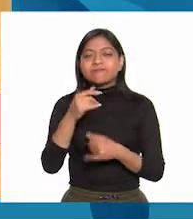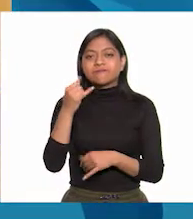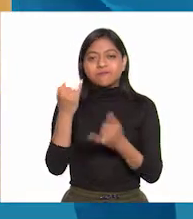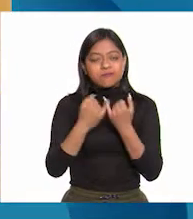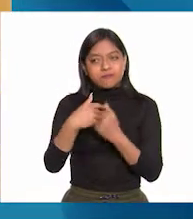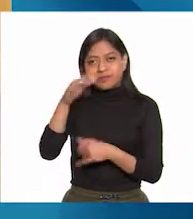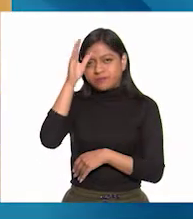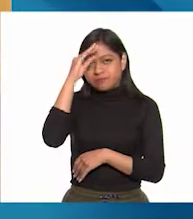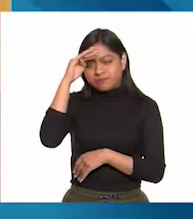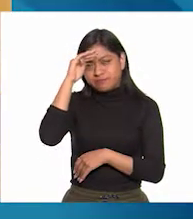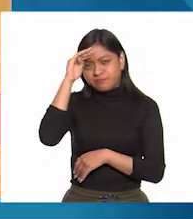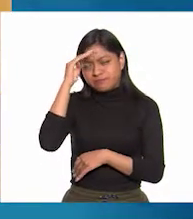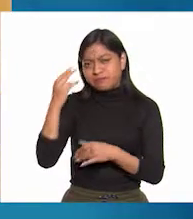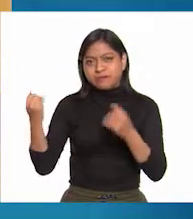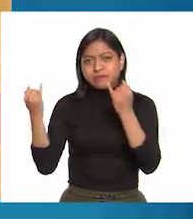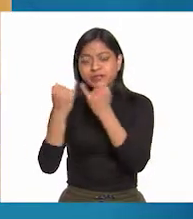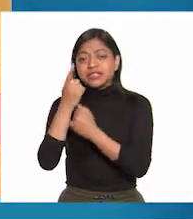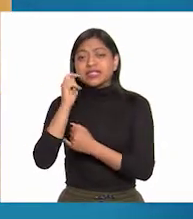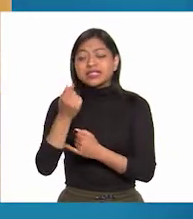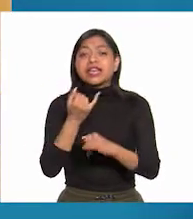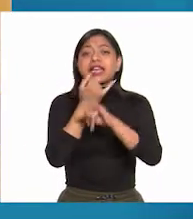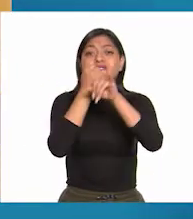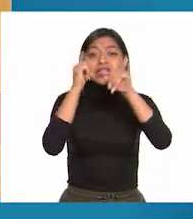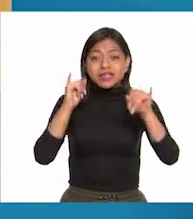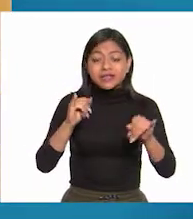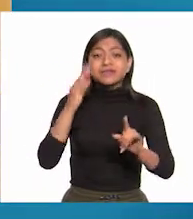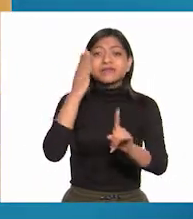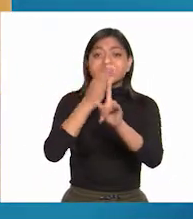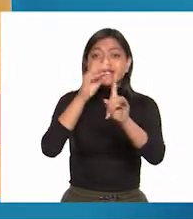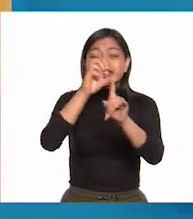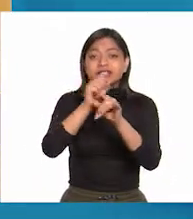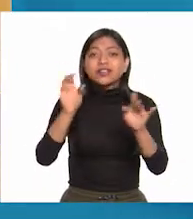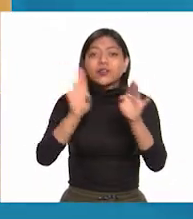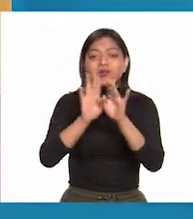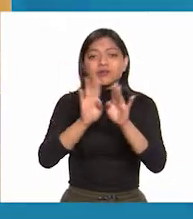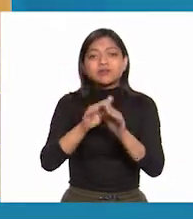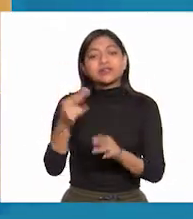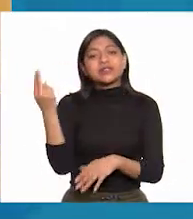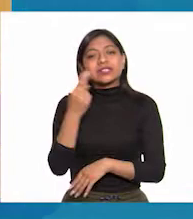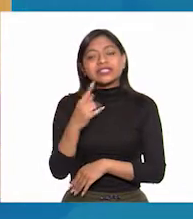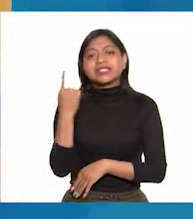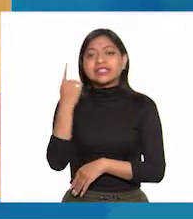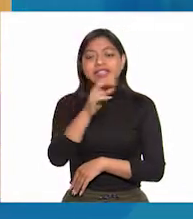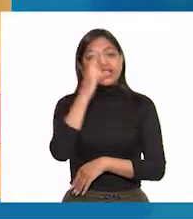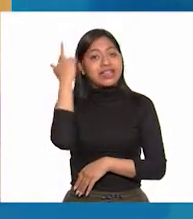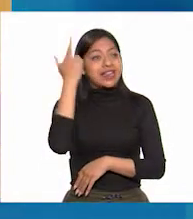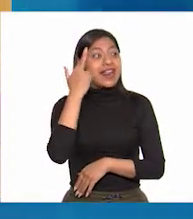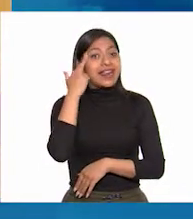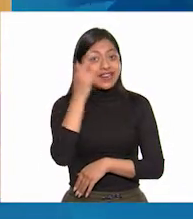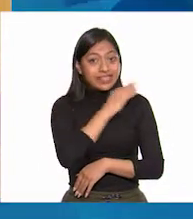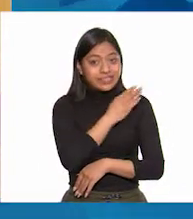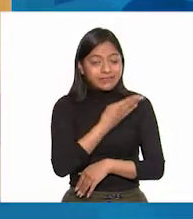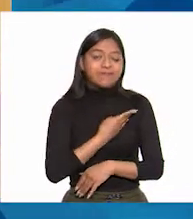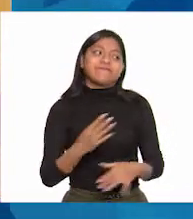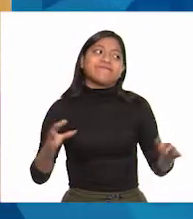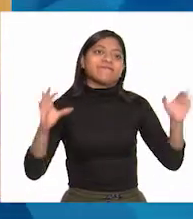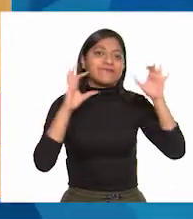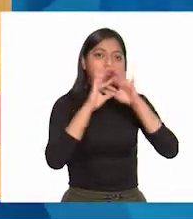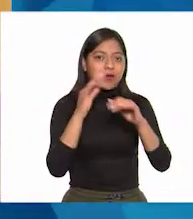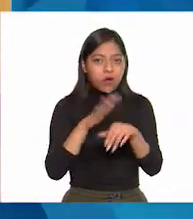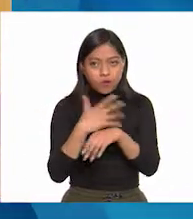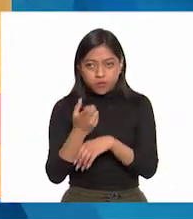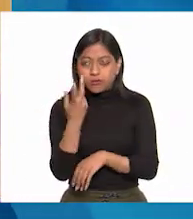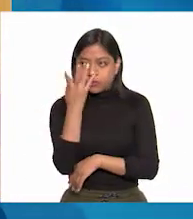semejante. La independencia solo era posible en unión con un jefe realista, así que pidió a sus tropas